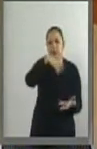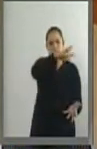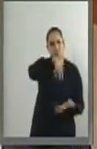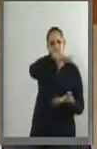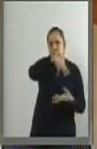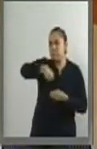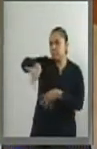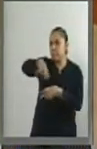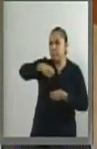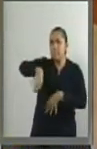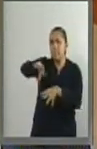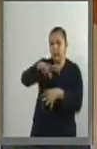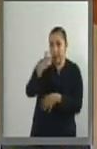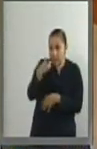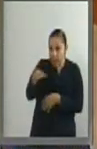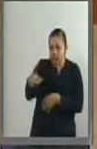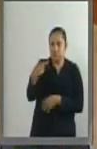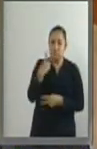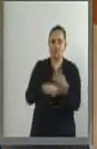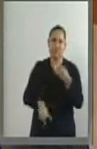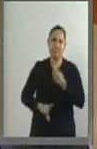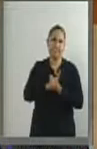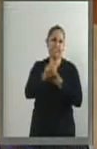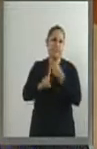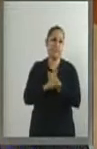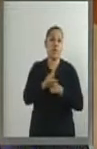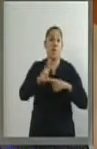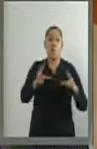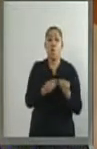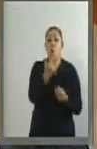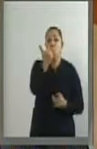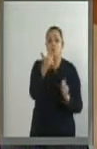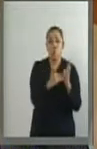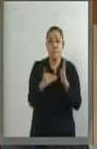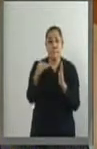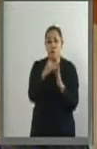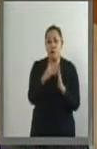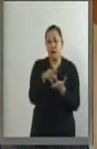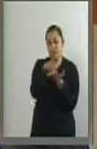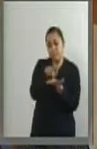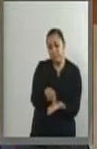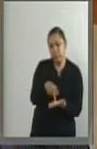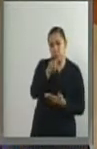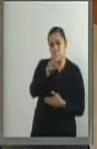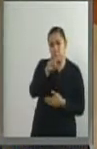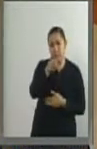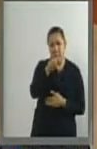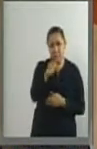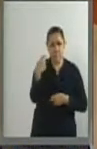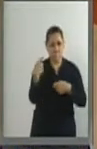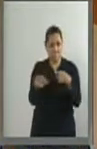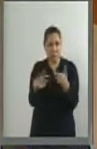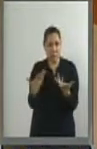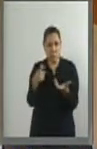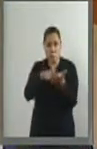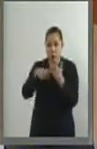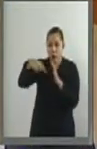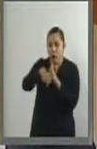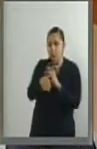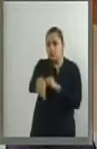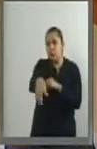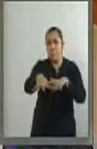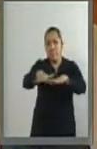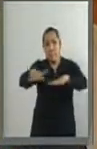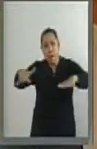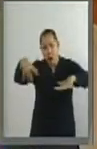problemas, como los 8 millones de toneladas anuales de plásticos que llegan a los mares y los océanos. Según